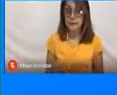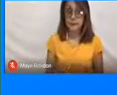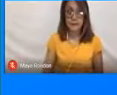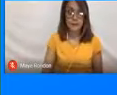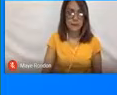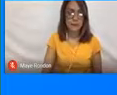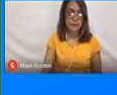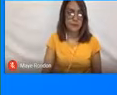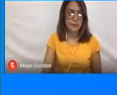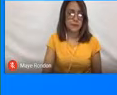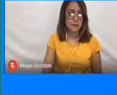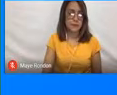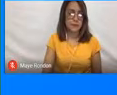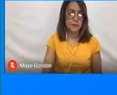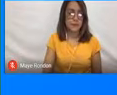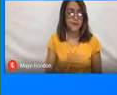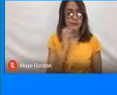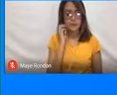Siguiente, por favor.